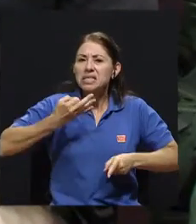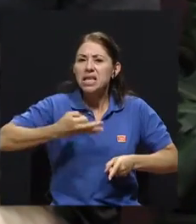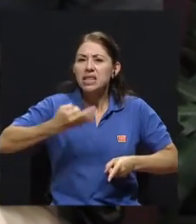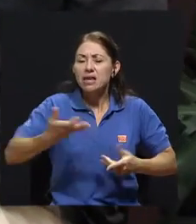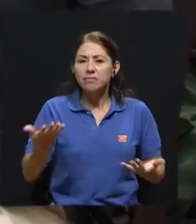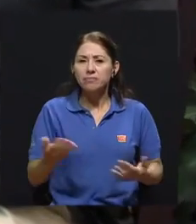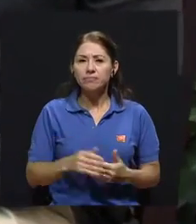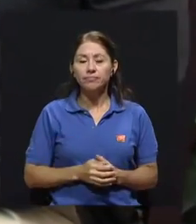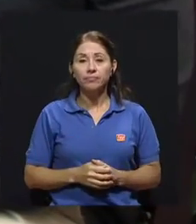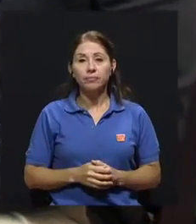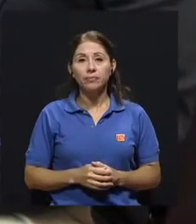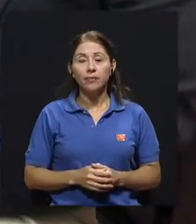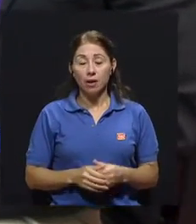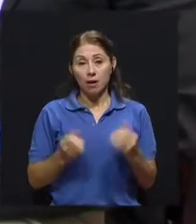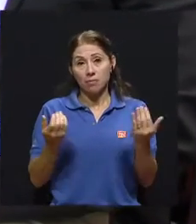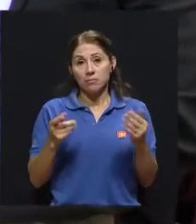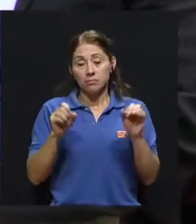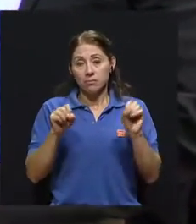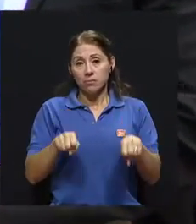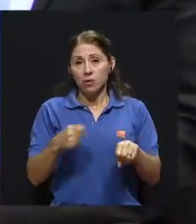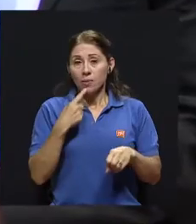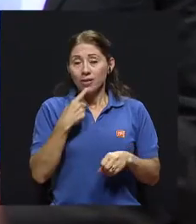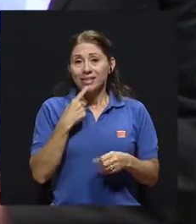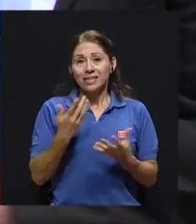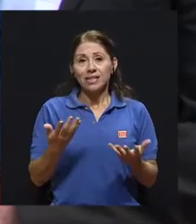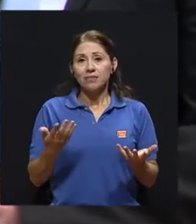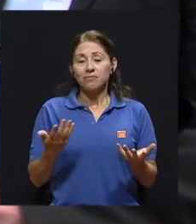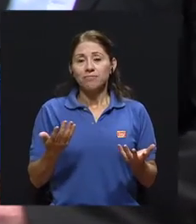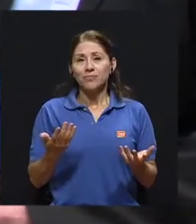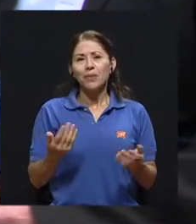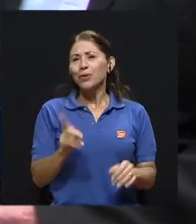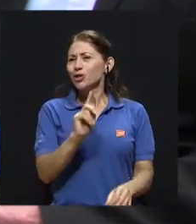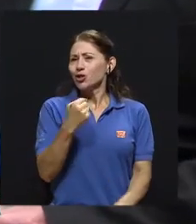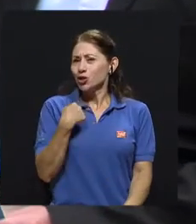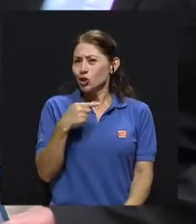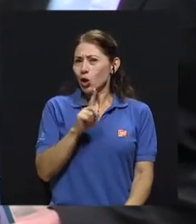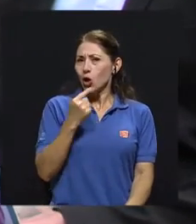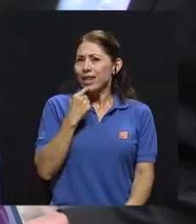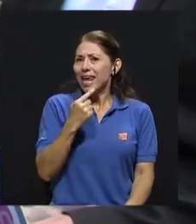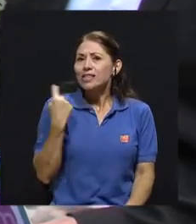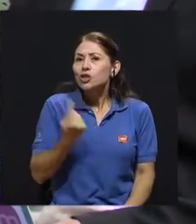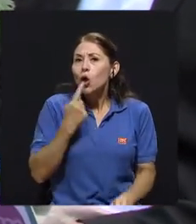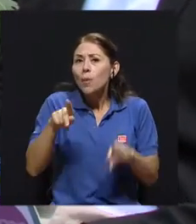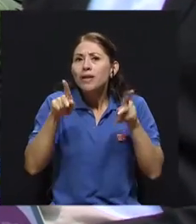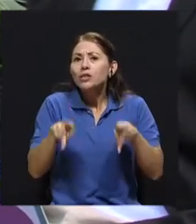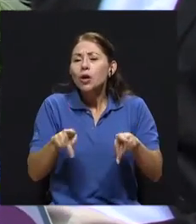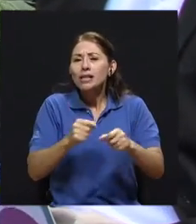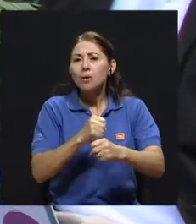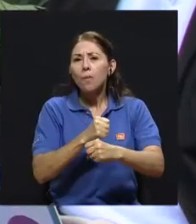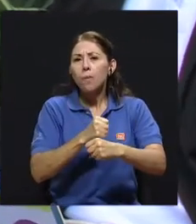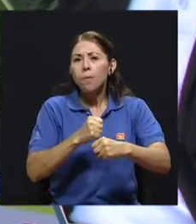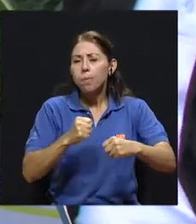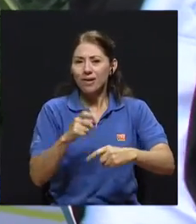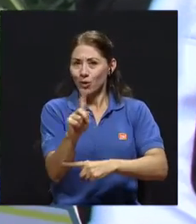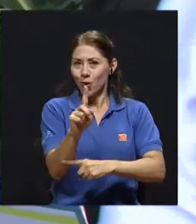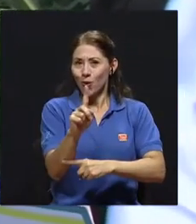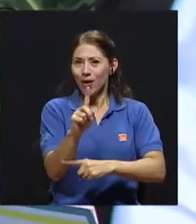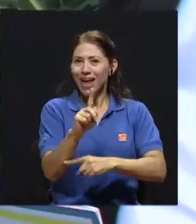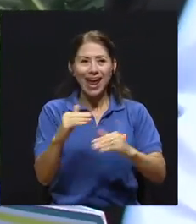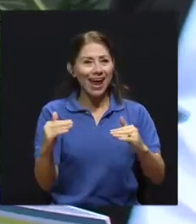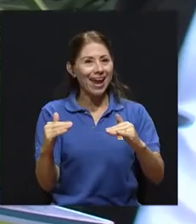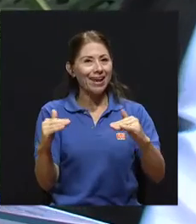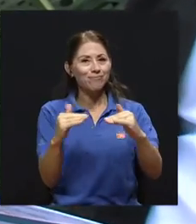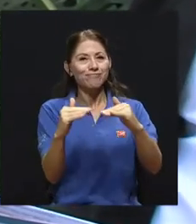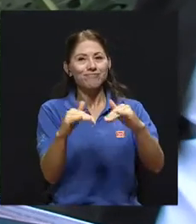Bueno, podríamos decir que, incluso yo no diría que solo las personas con obesidad, todas las personas en general, todas las personas